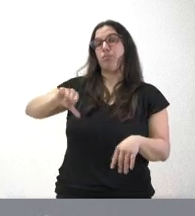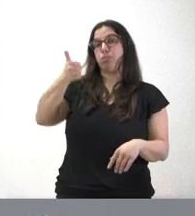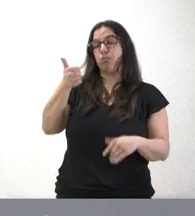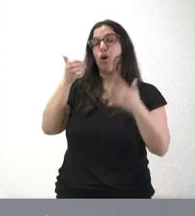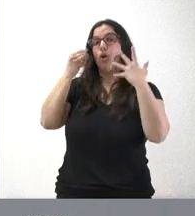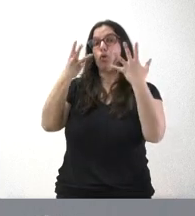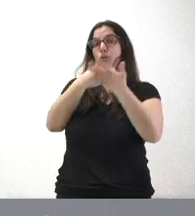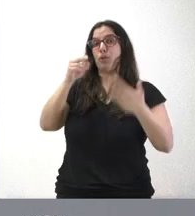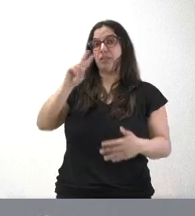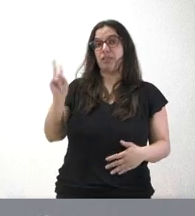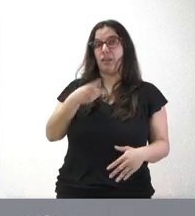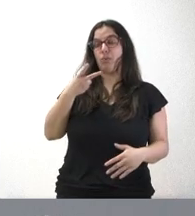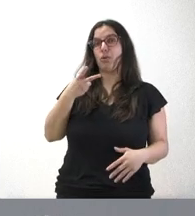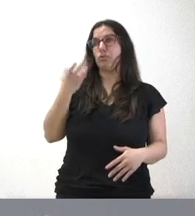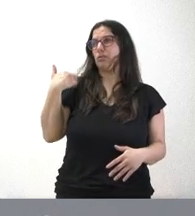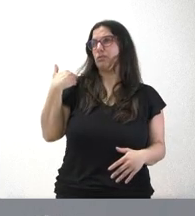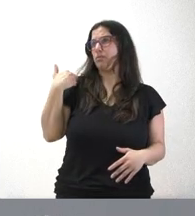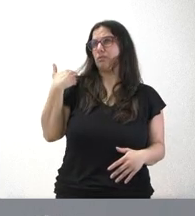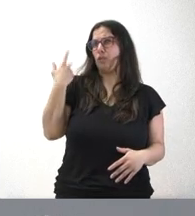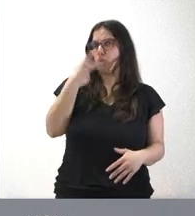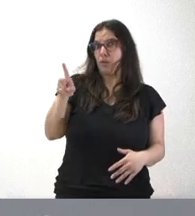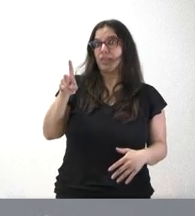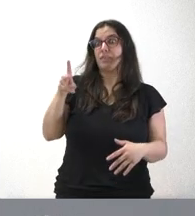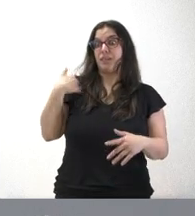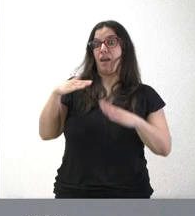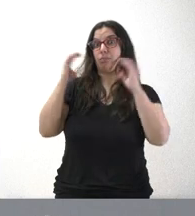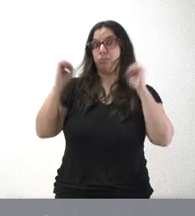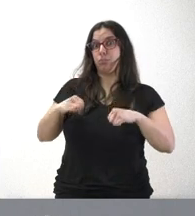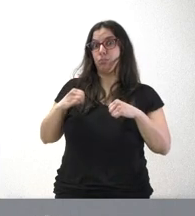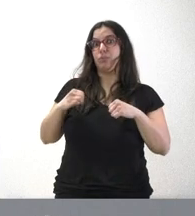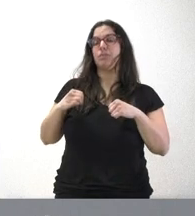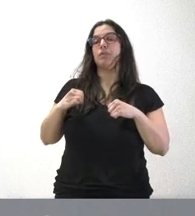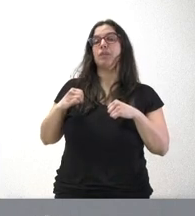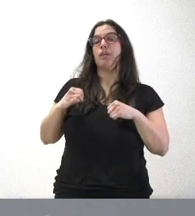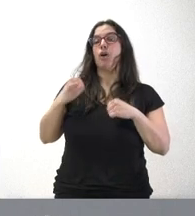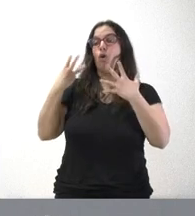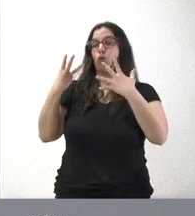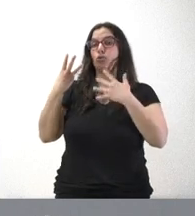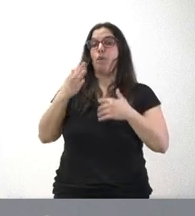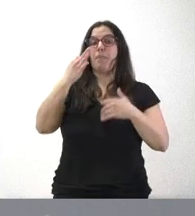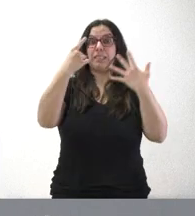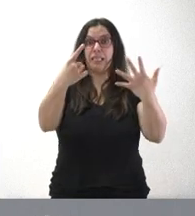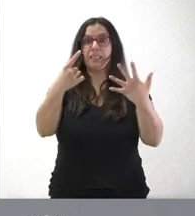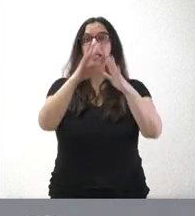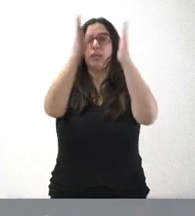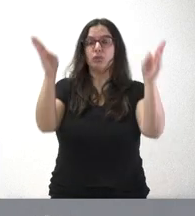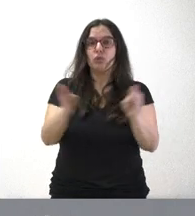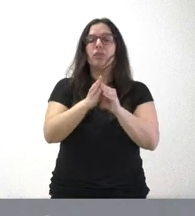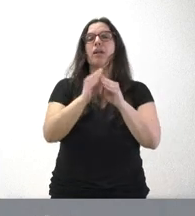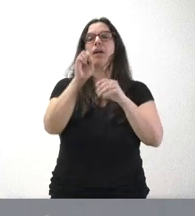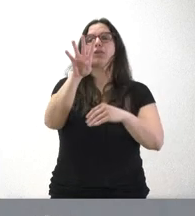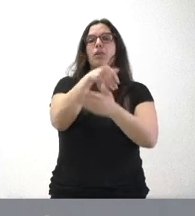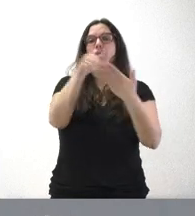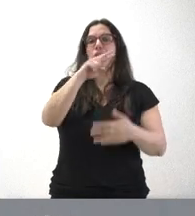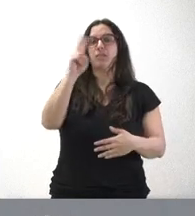Consejo de Gobierno hace tan solo dos semanas. 8 millones del otro día más 6 millones de ahora. Son 14 millones de euros y seguiremos